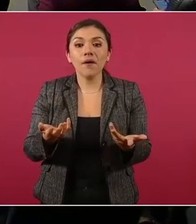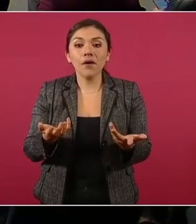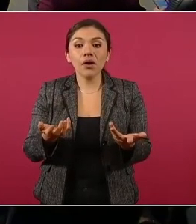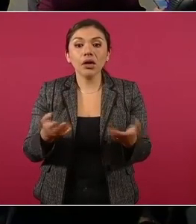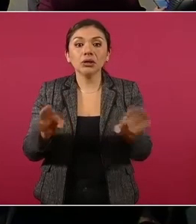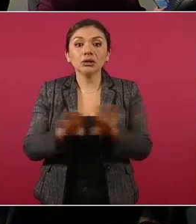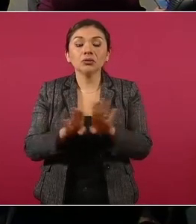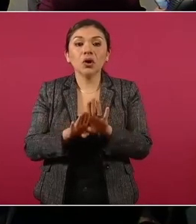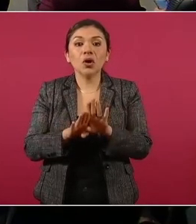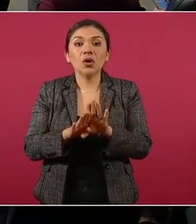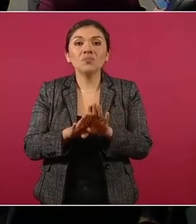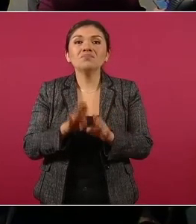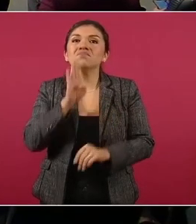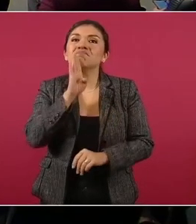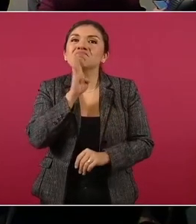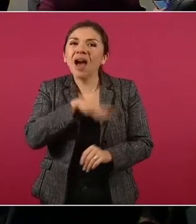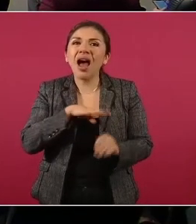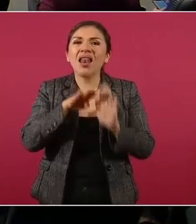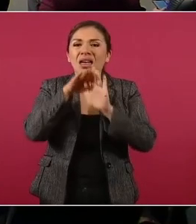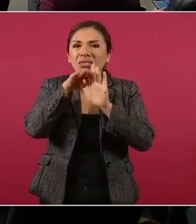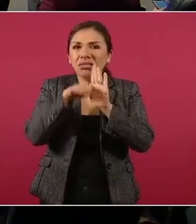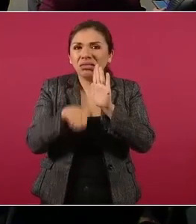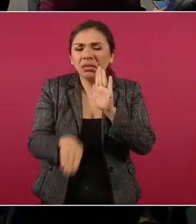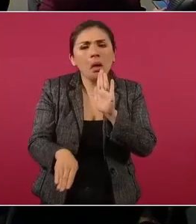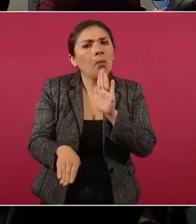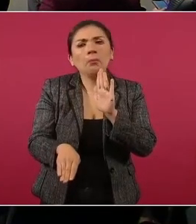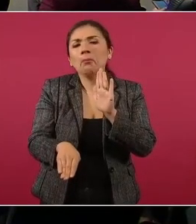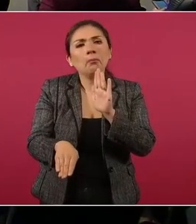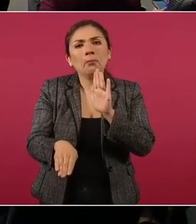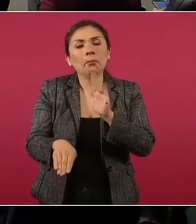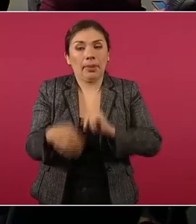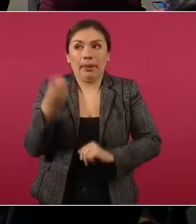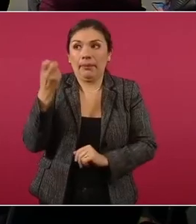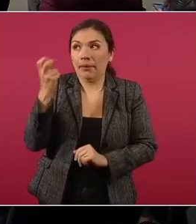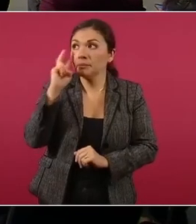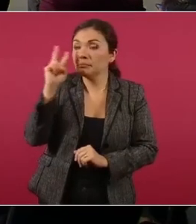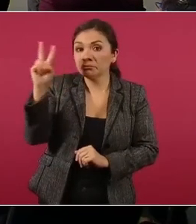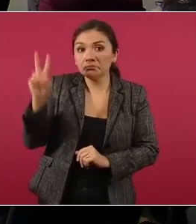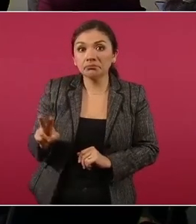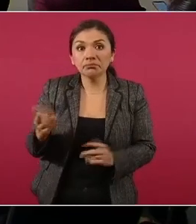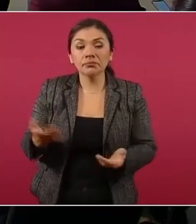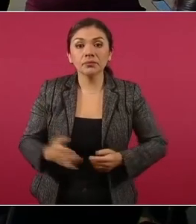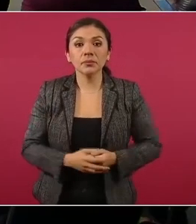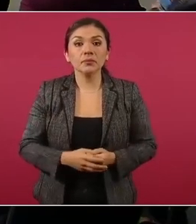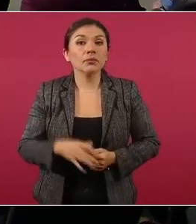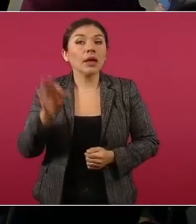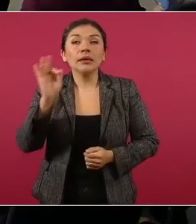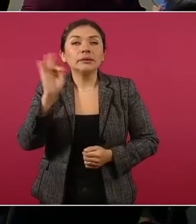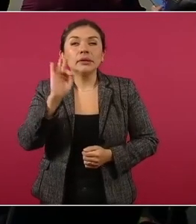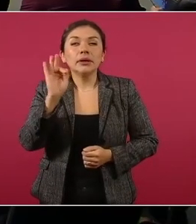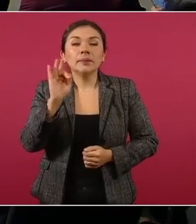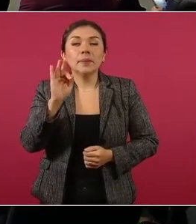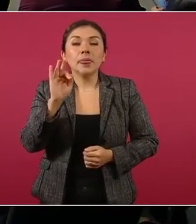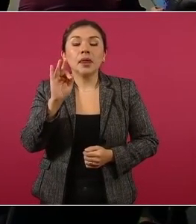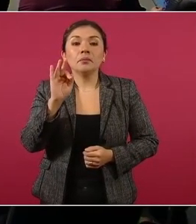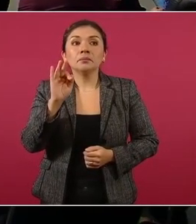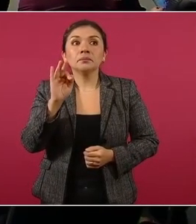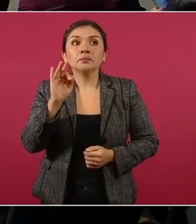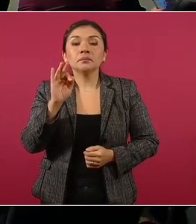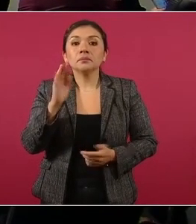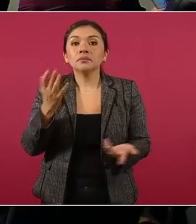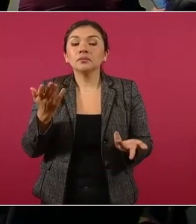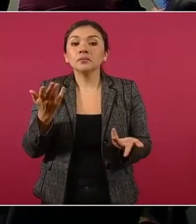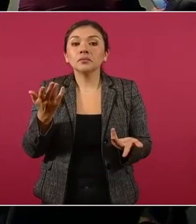mayor desequilibrio, porque si se hubiese producido,